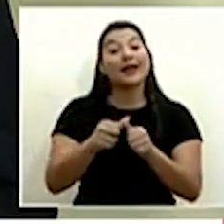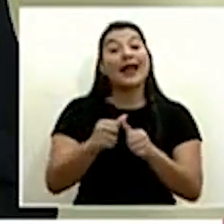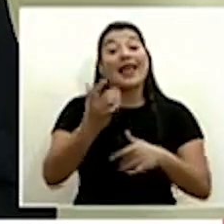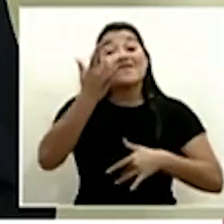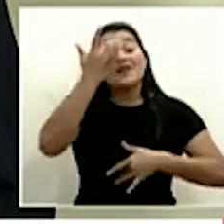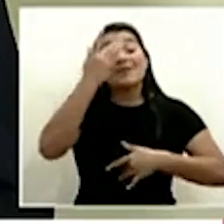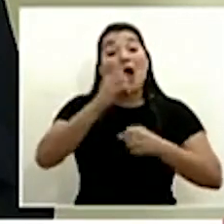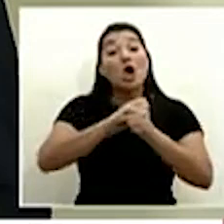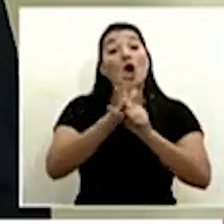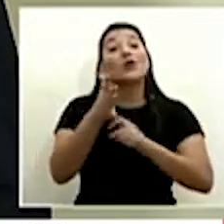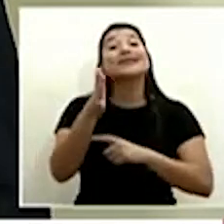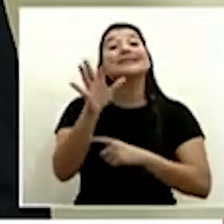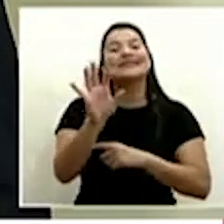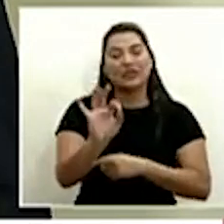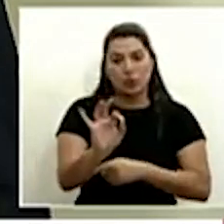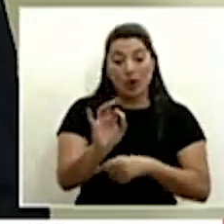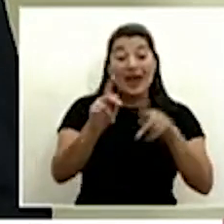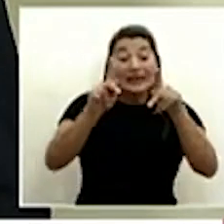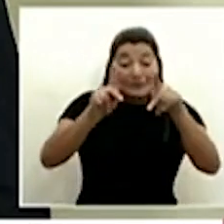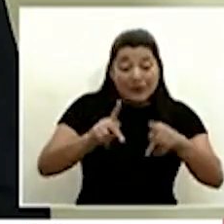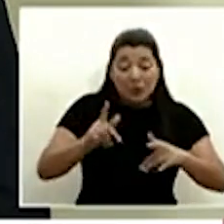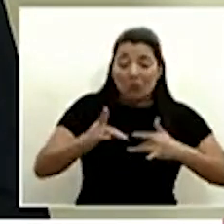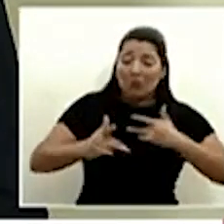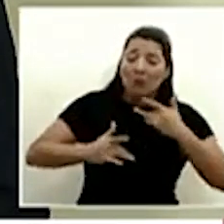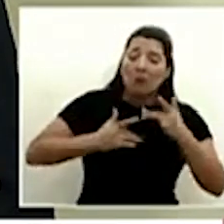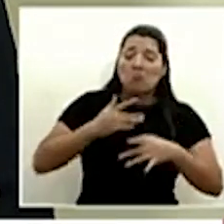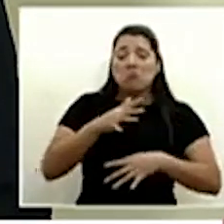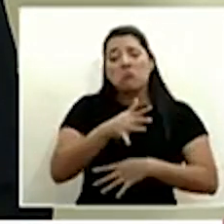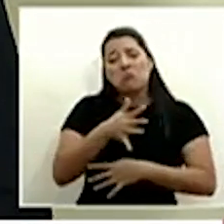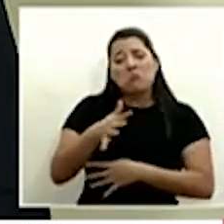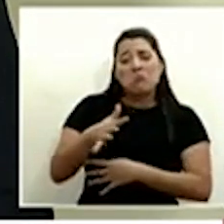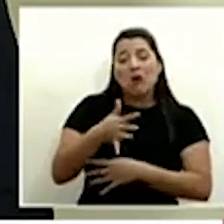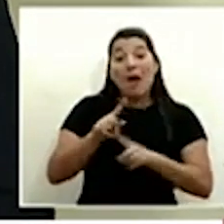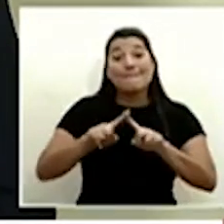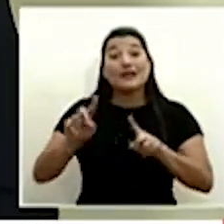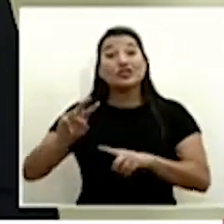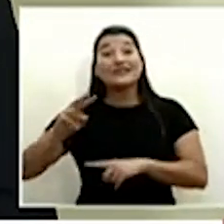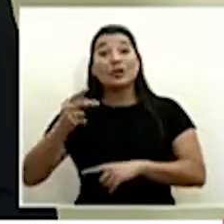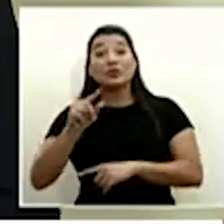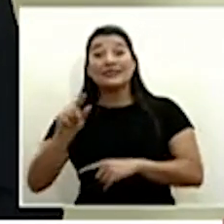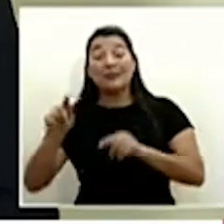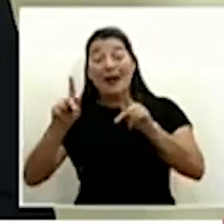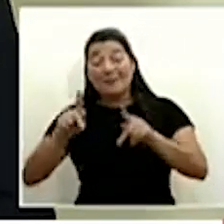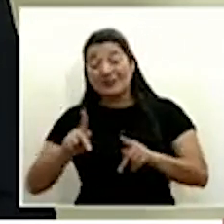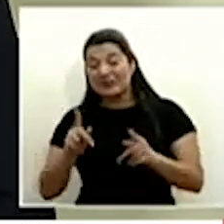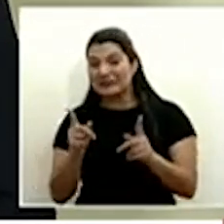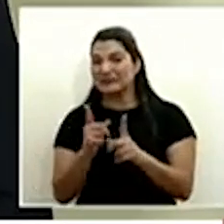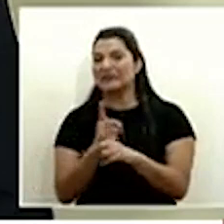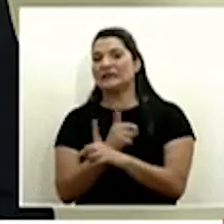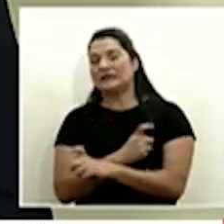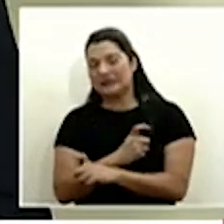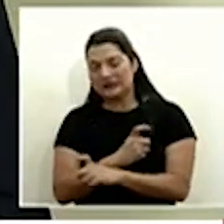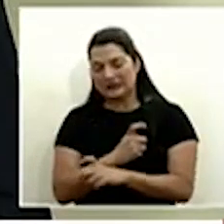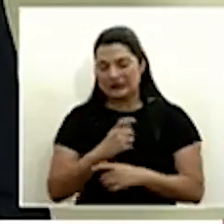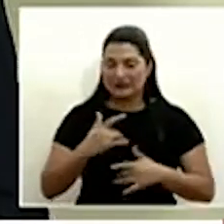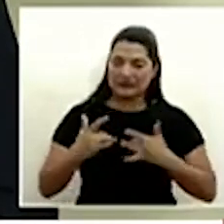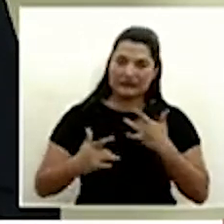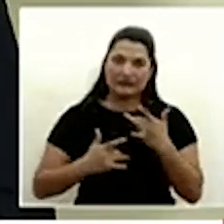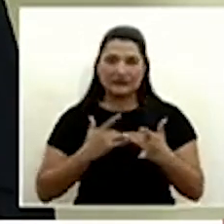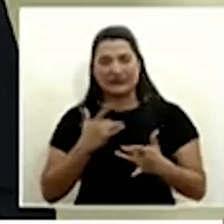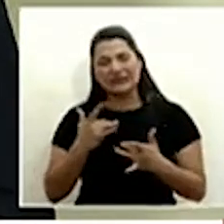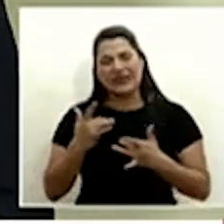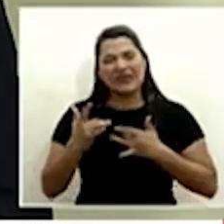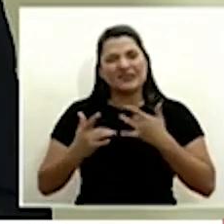se da en la segunda semana generalmente la primera semana las personas no tienden a complicarse la primera semana de síntomas es la segunda donde ya